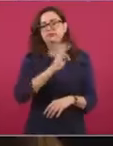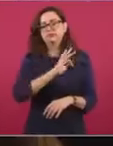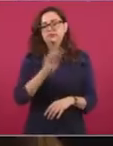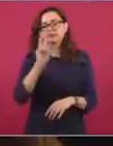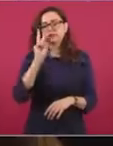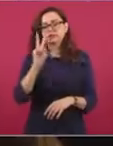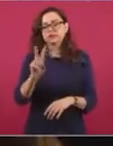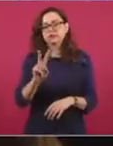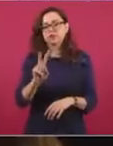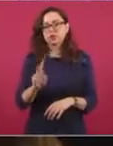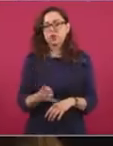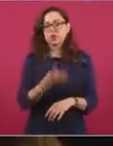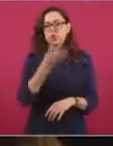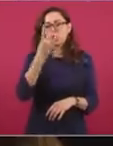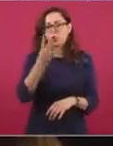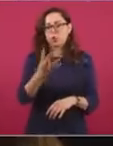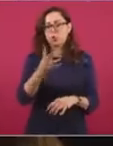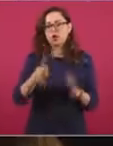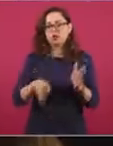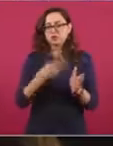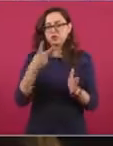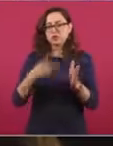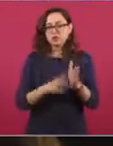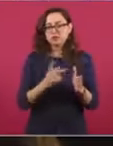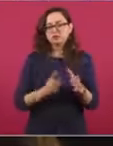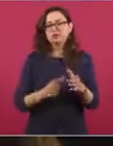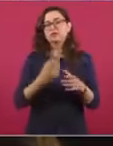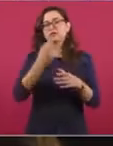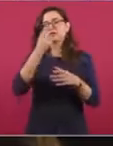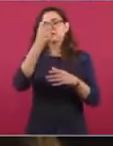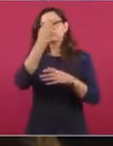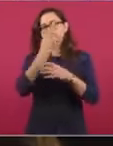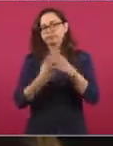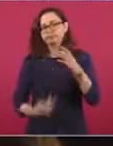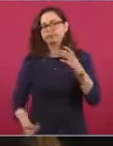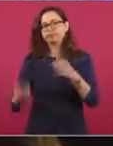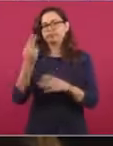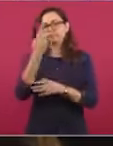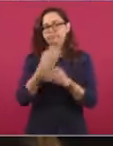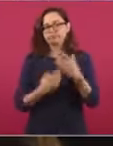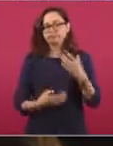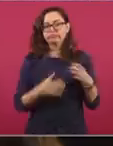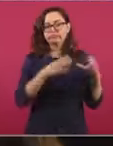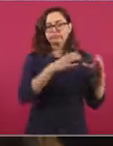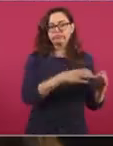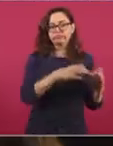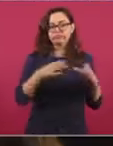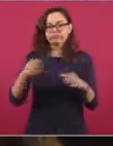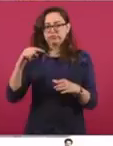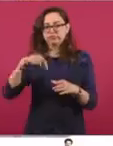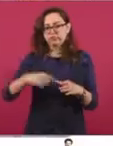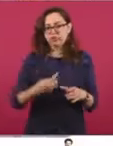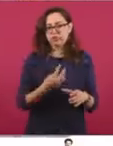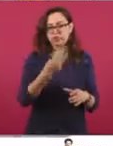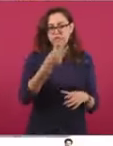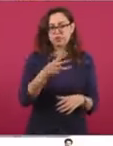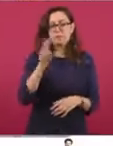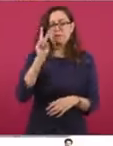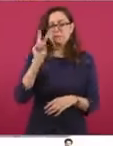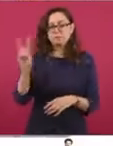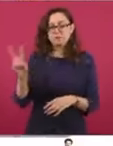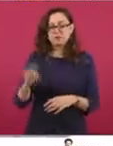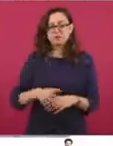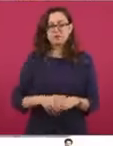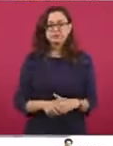Hubo cuatro descensos en el pozo número tres, en el que participó un